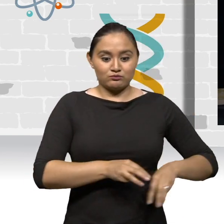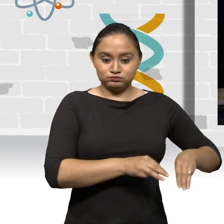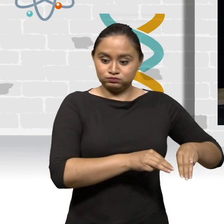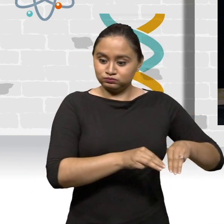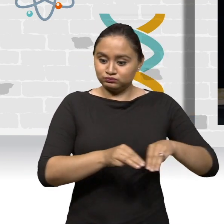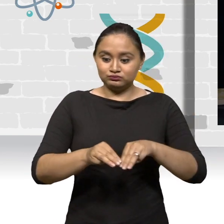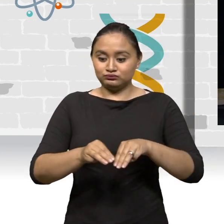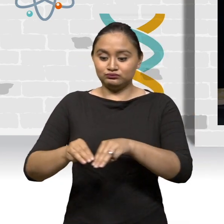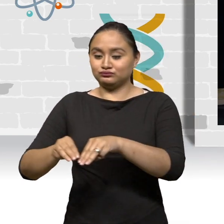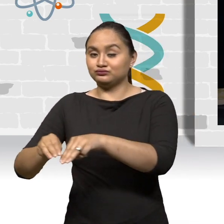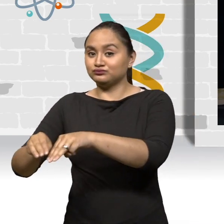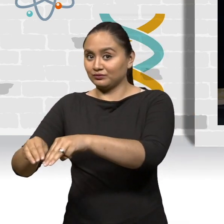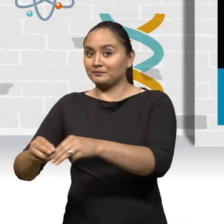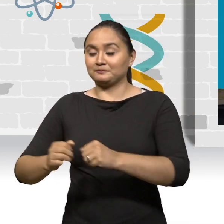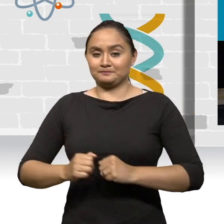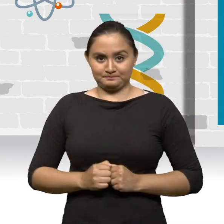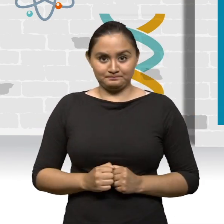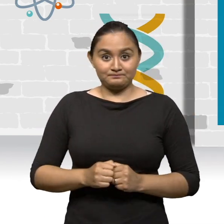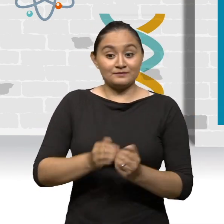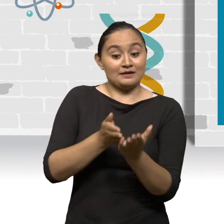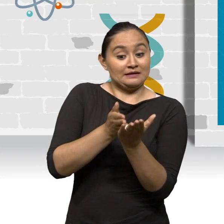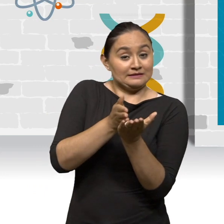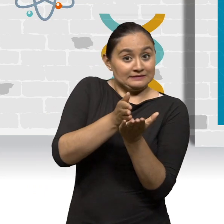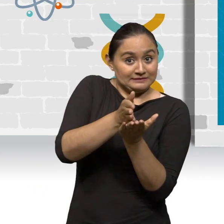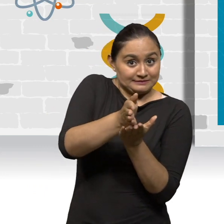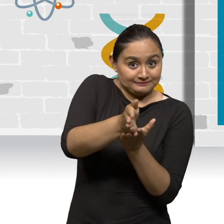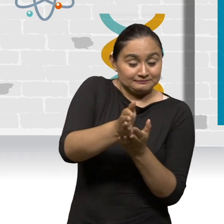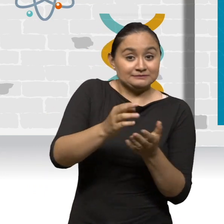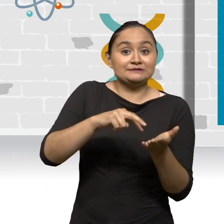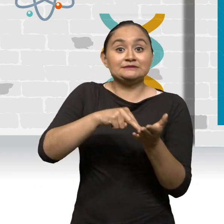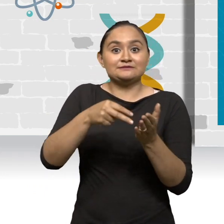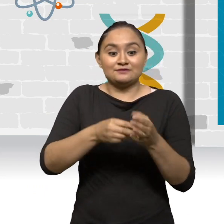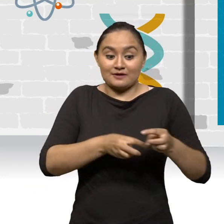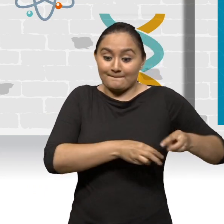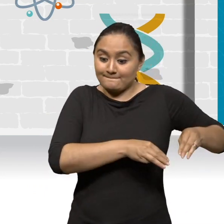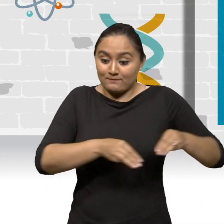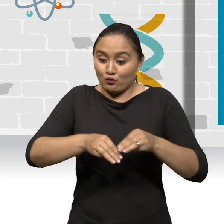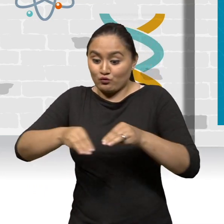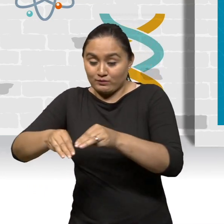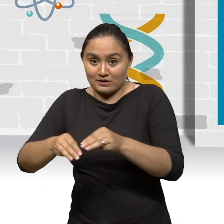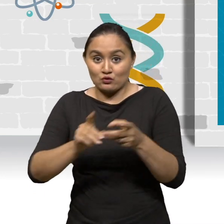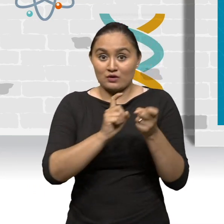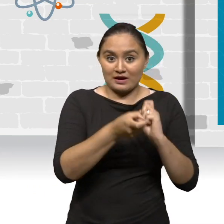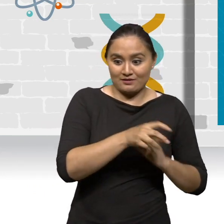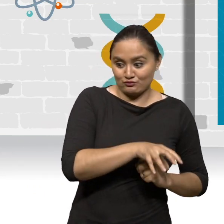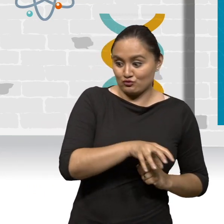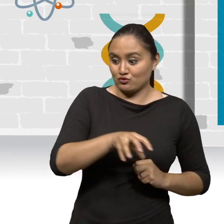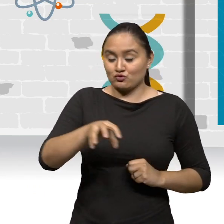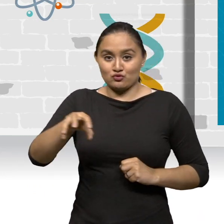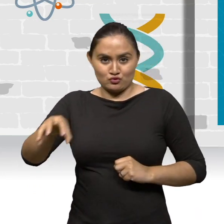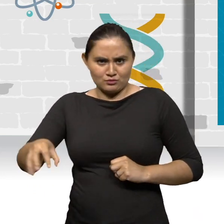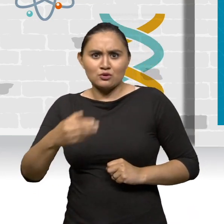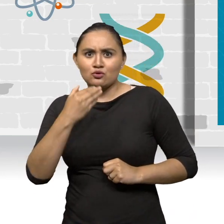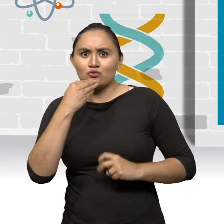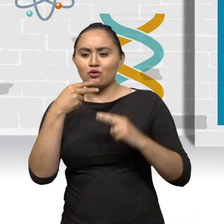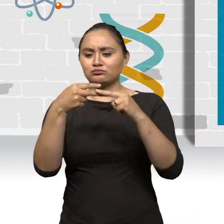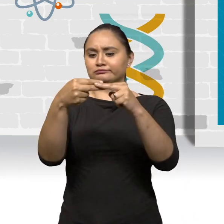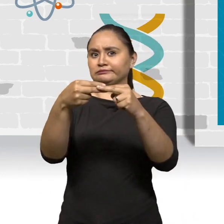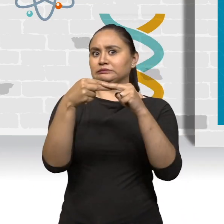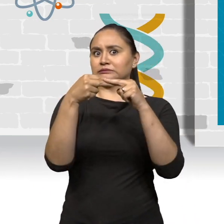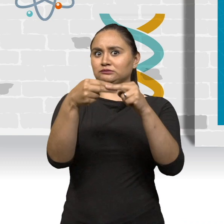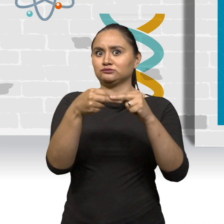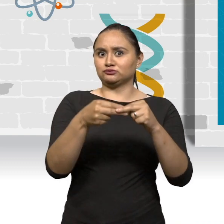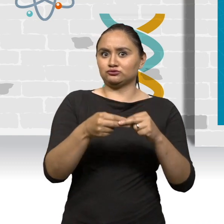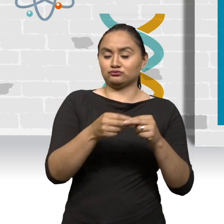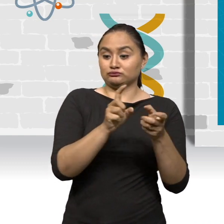objeto tarda en realizar dicho desplazamiento. Desplazar se significa cambiar de ubicación de un lugar a otro. Ahora relacionaremos ese